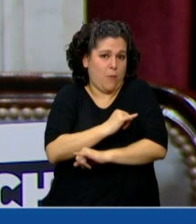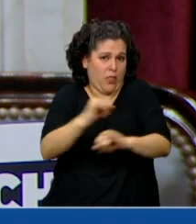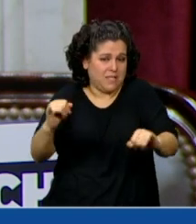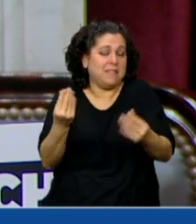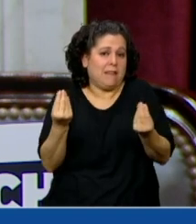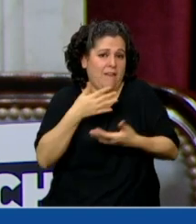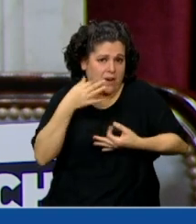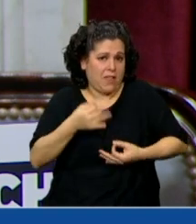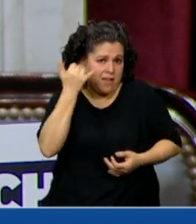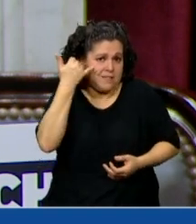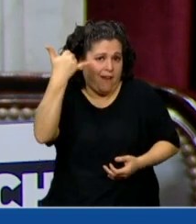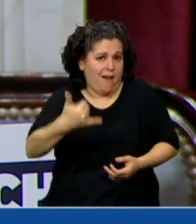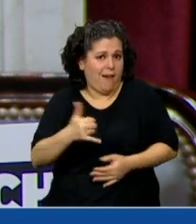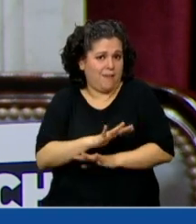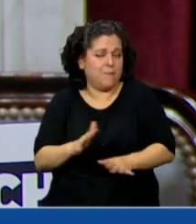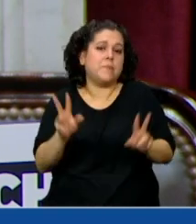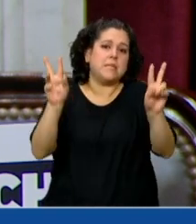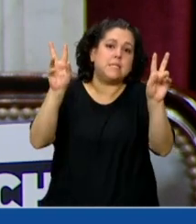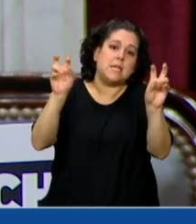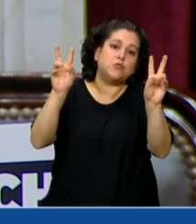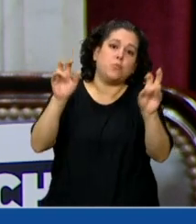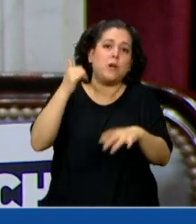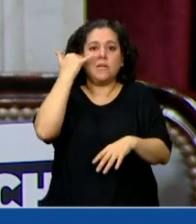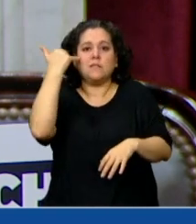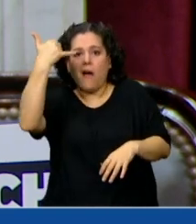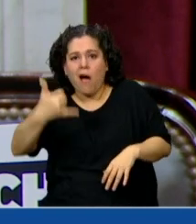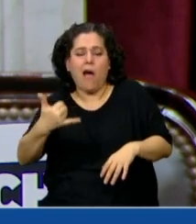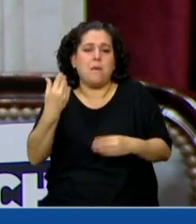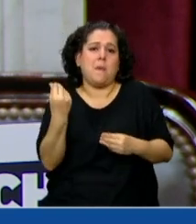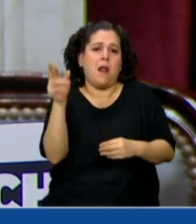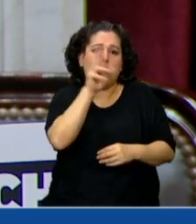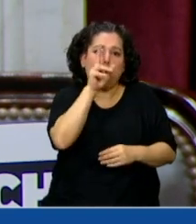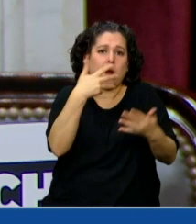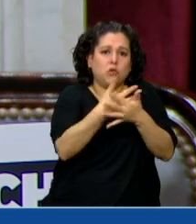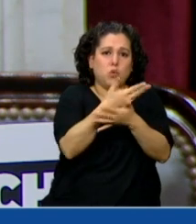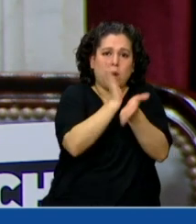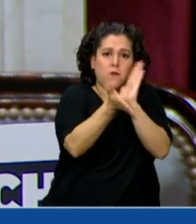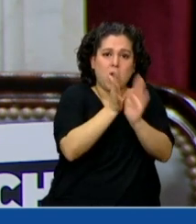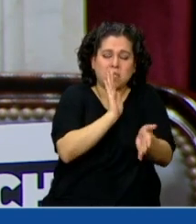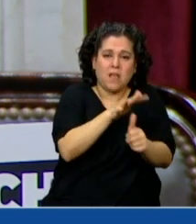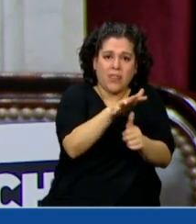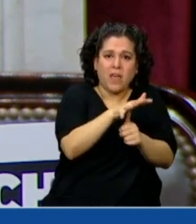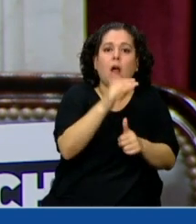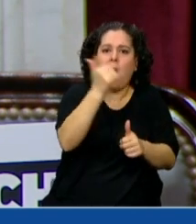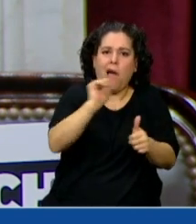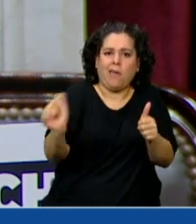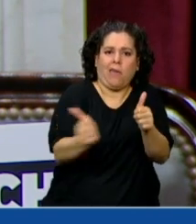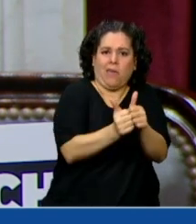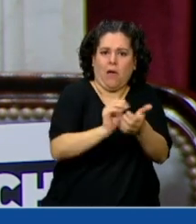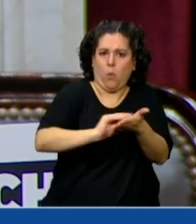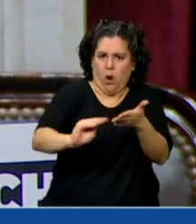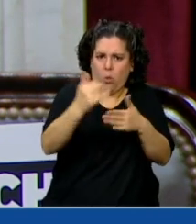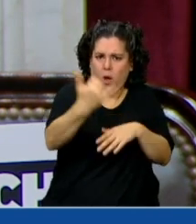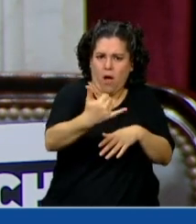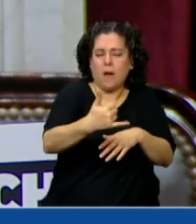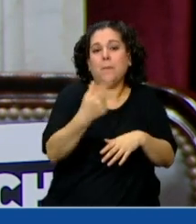ya existe, se supone que ya existe para las mujeres que sufren violencia de género. Si vamos a ver